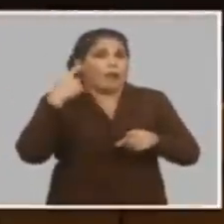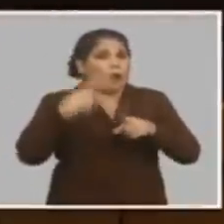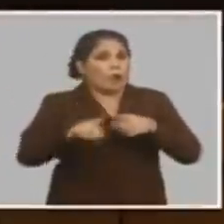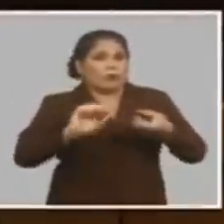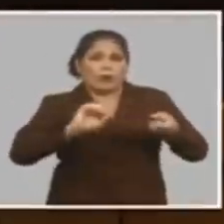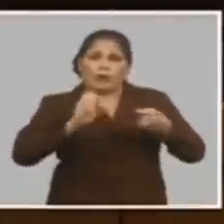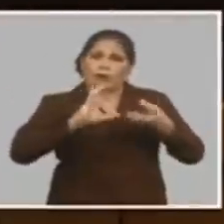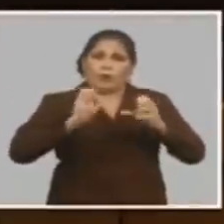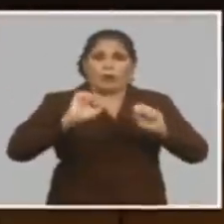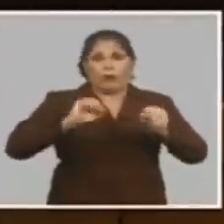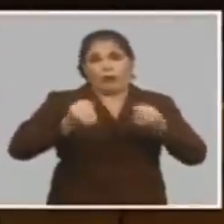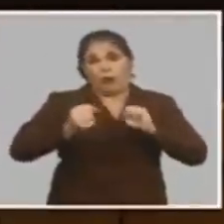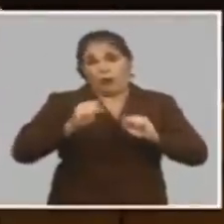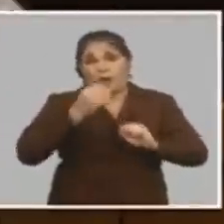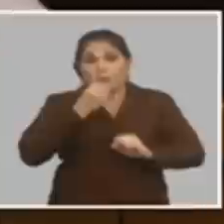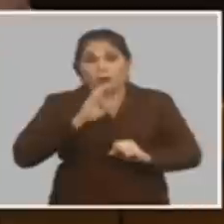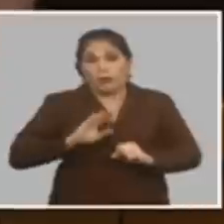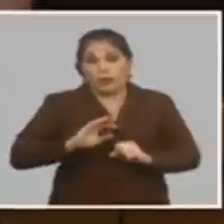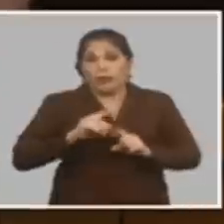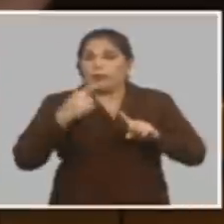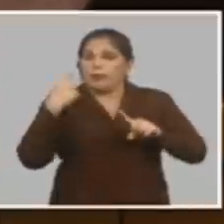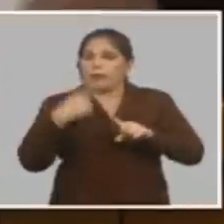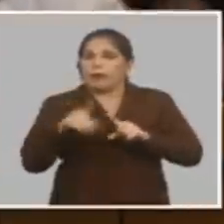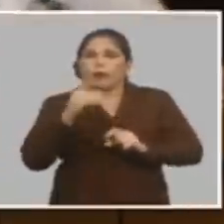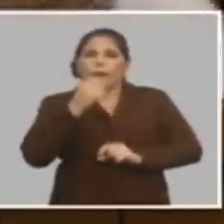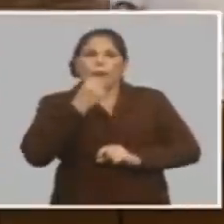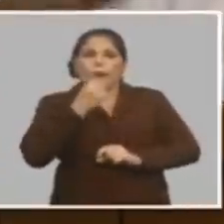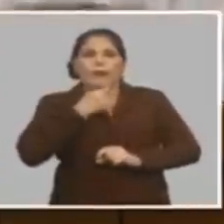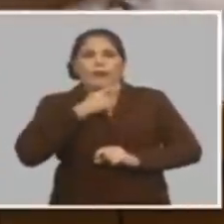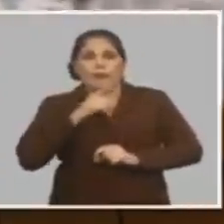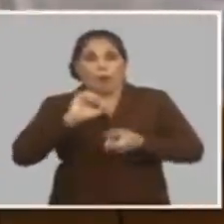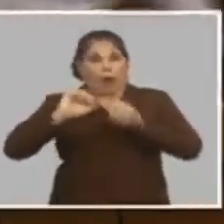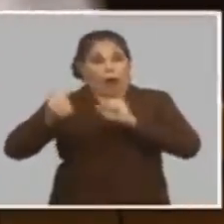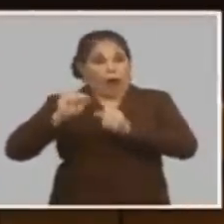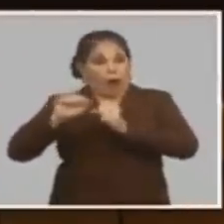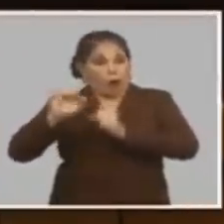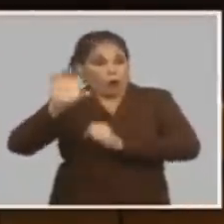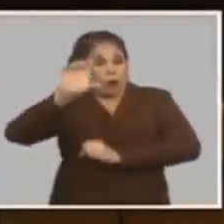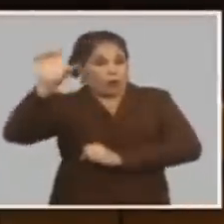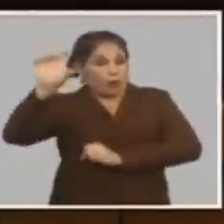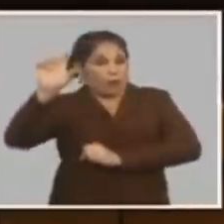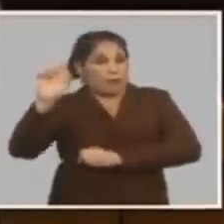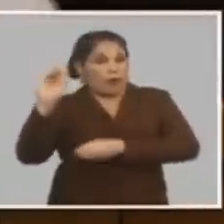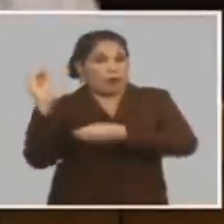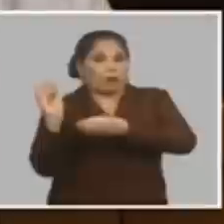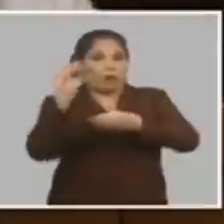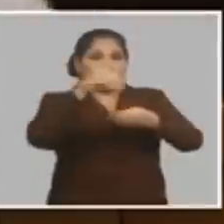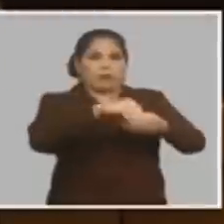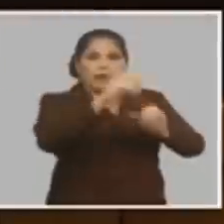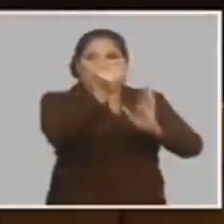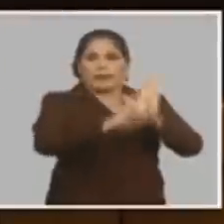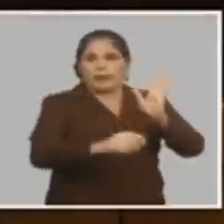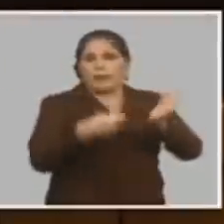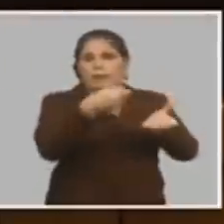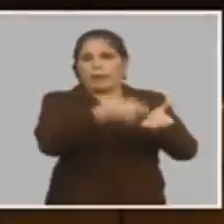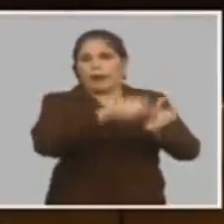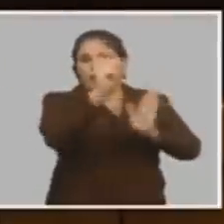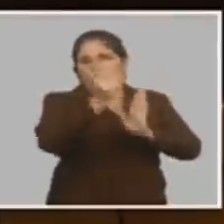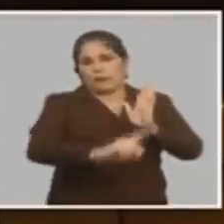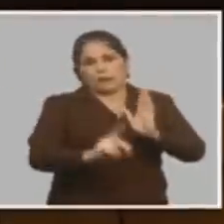ahorro pero lo que no es posible es coger el ahorro e inversarle todas las devaluaciones